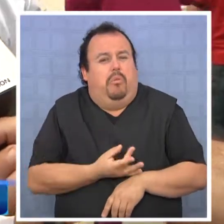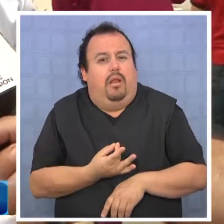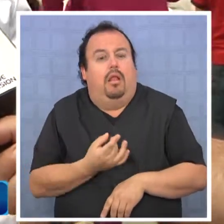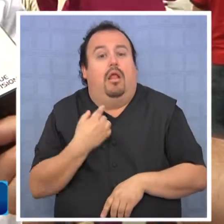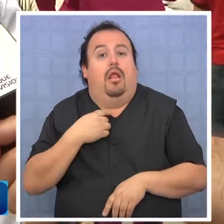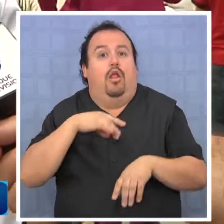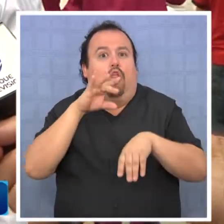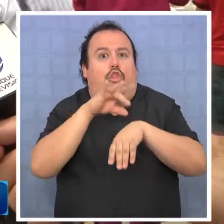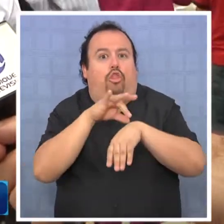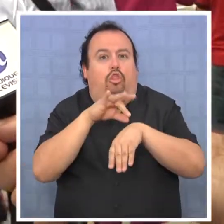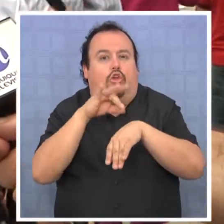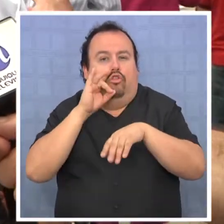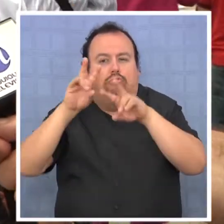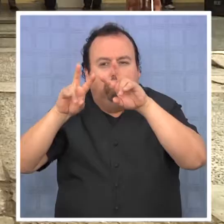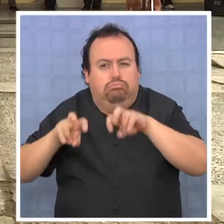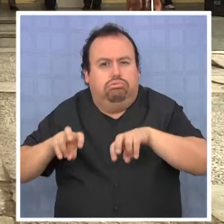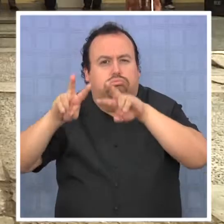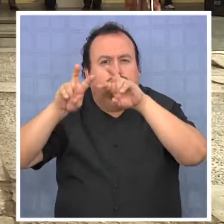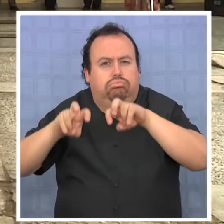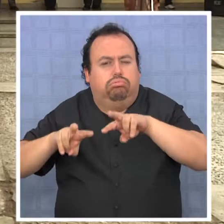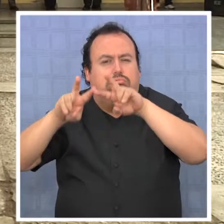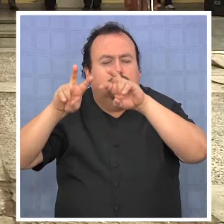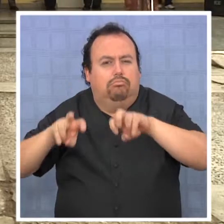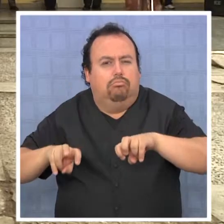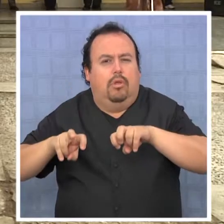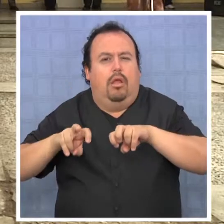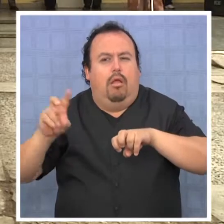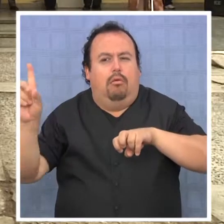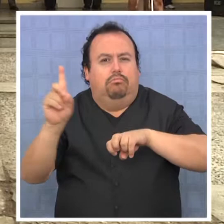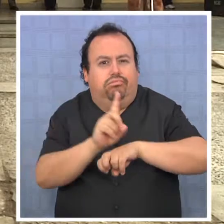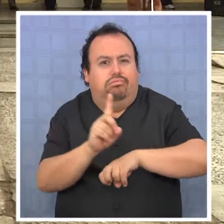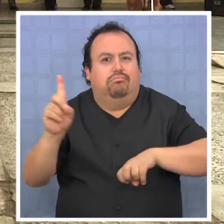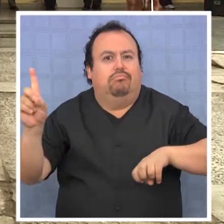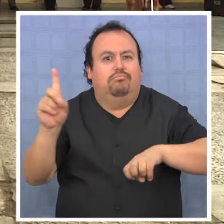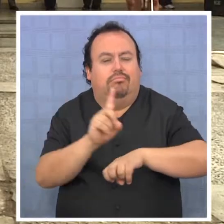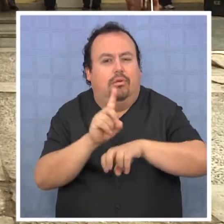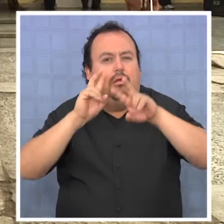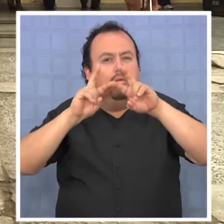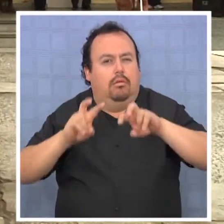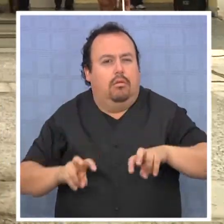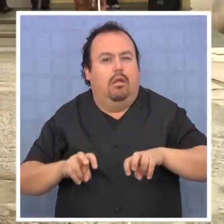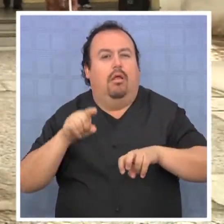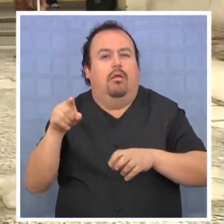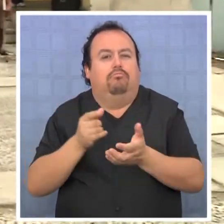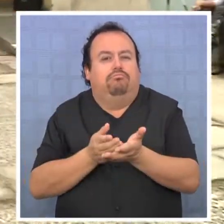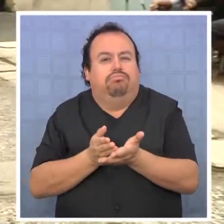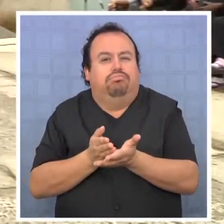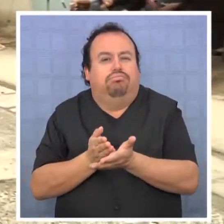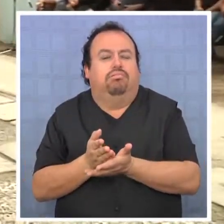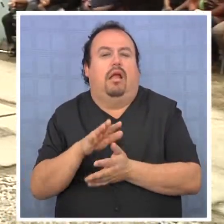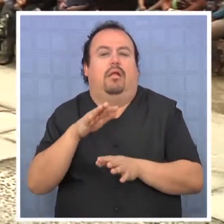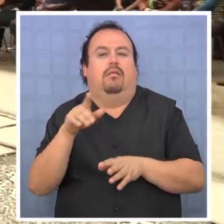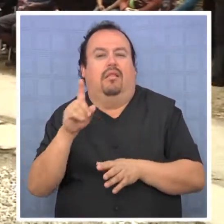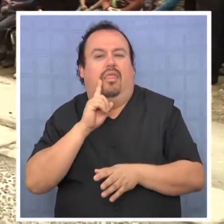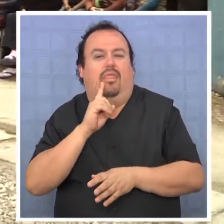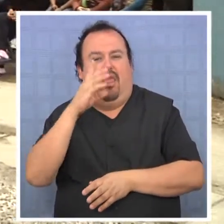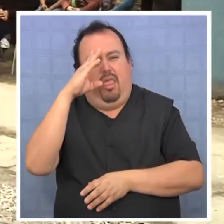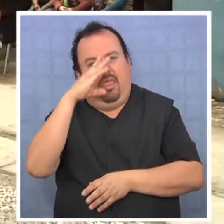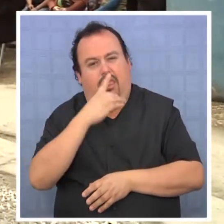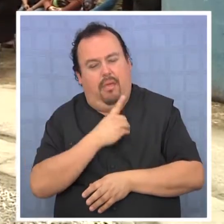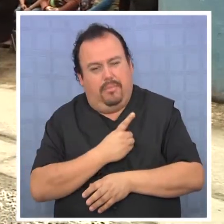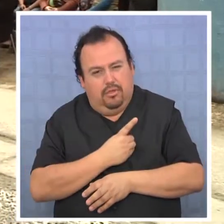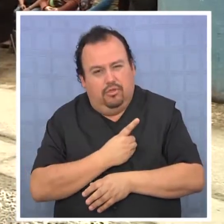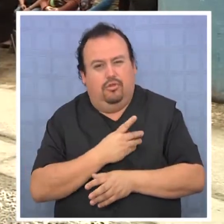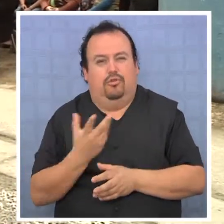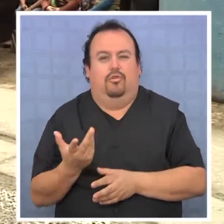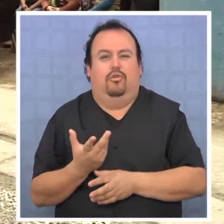El médico va explorando, el equipo de salud de la atención primaria va explorando y se da cuenta que esa persona en realidad está iniciando una depresión